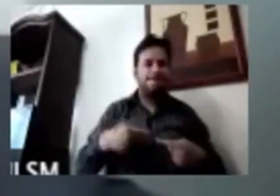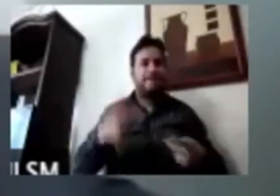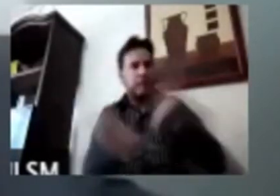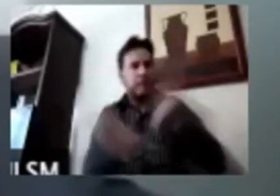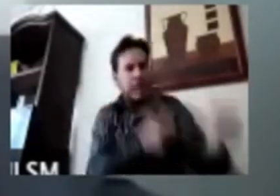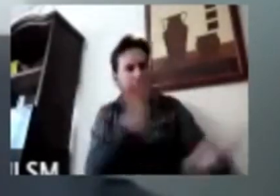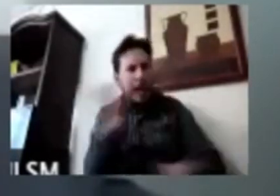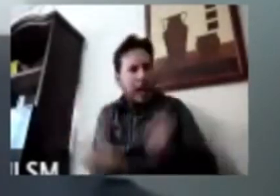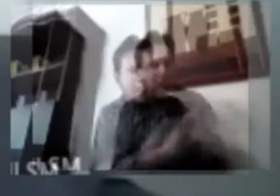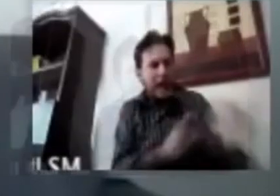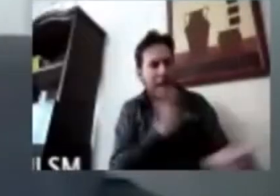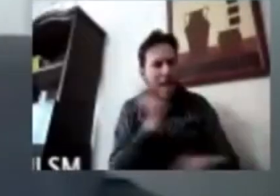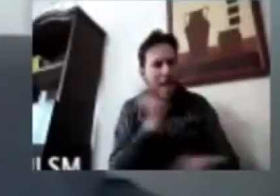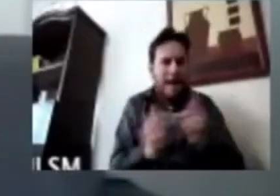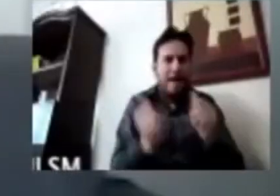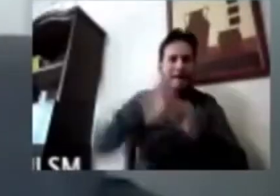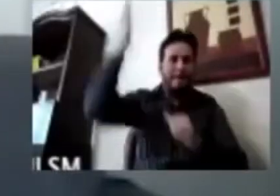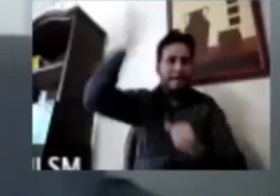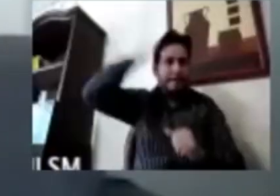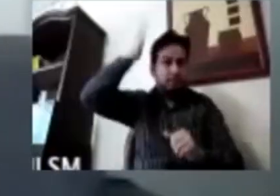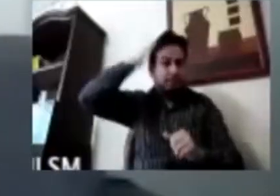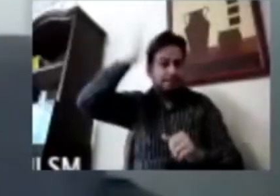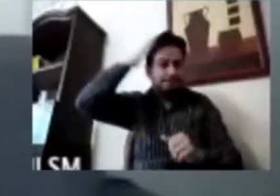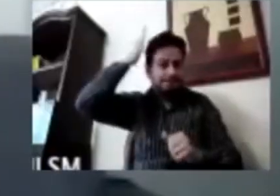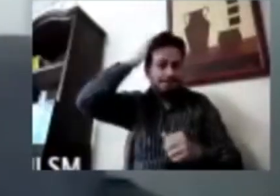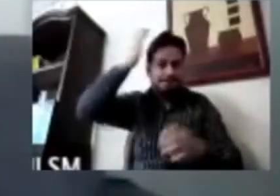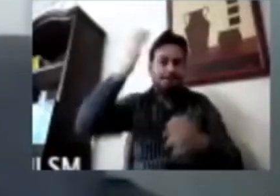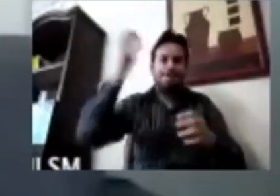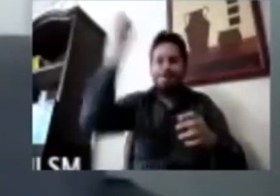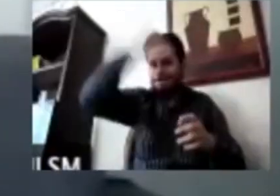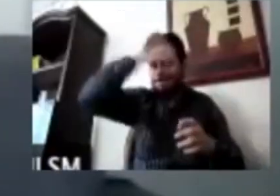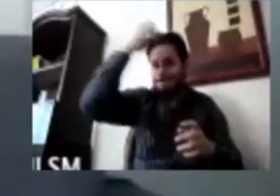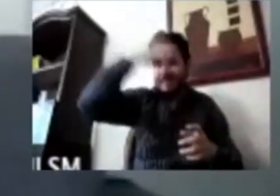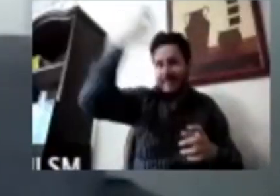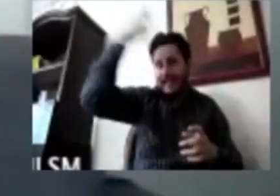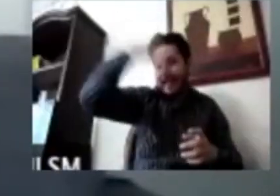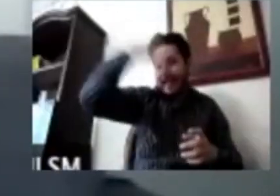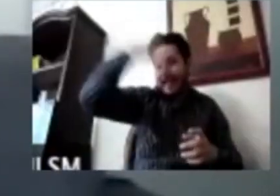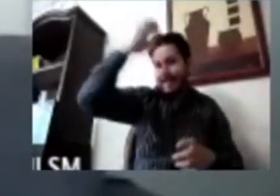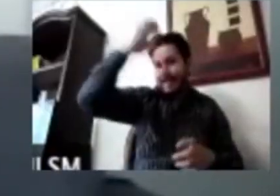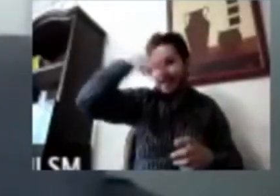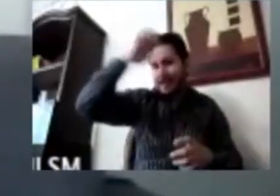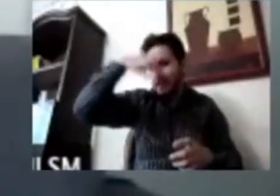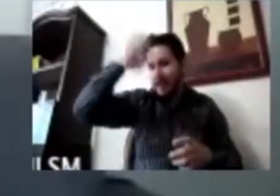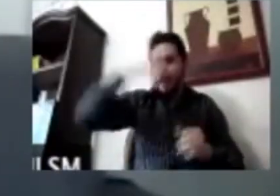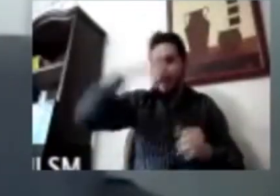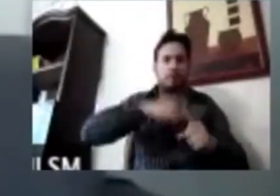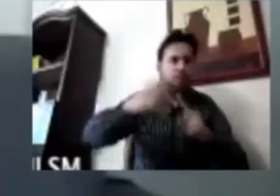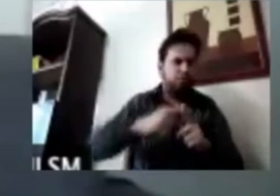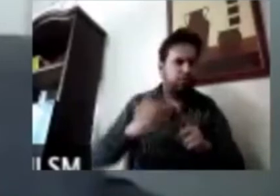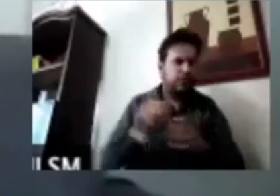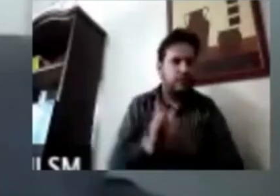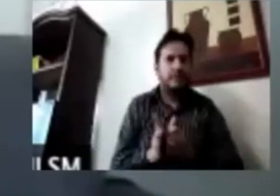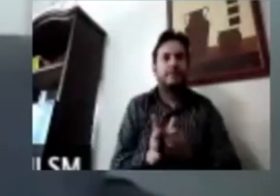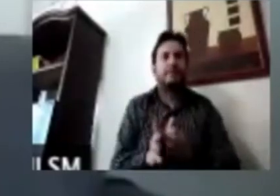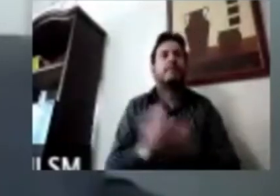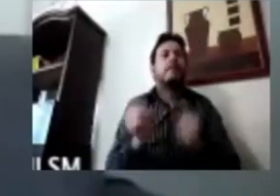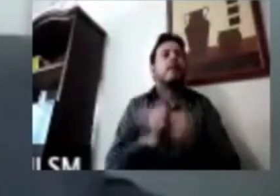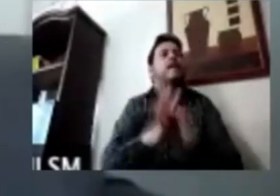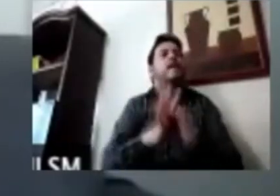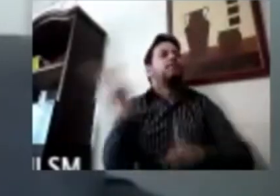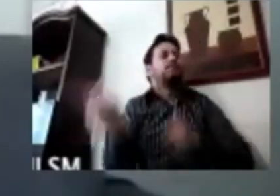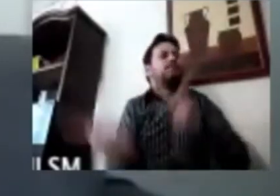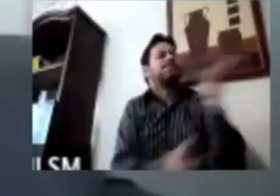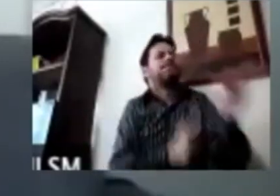líderes de opinión y expertos en opinión pública que nos van a compartir lo que ellos y ellas